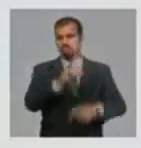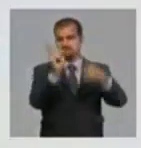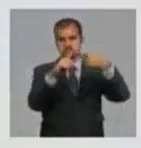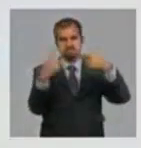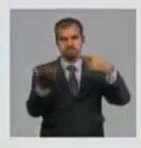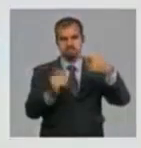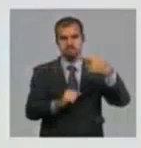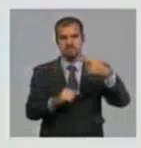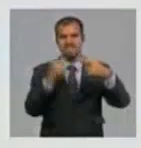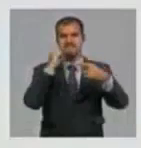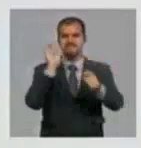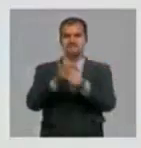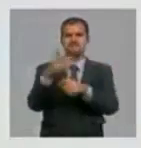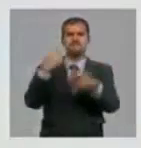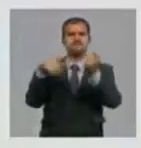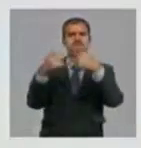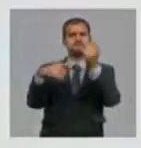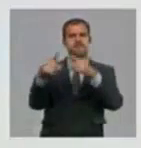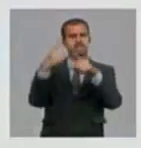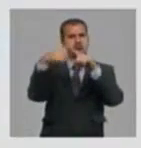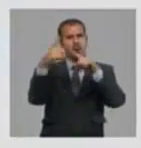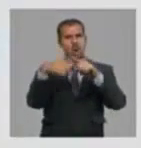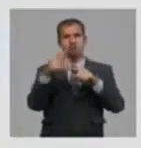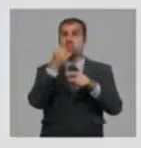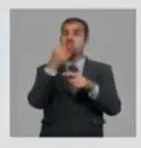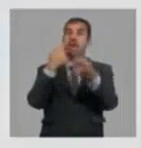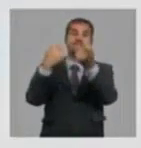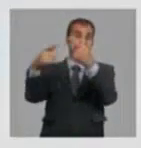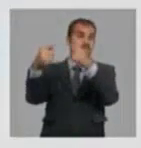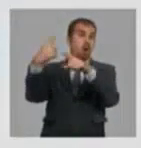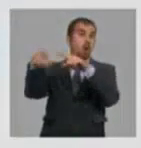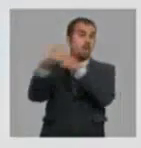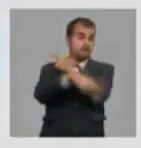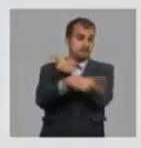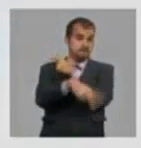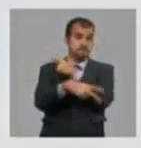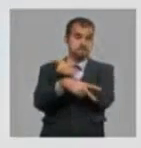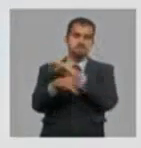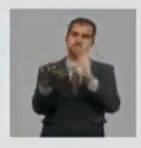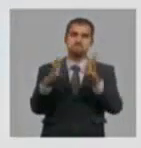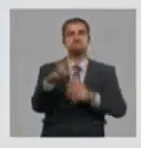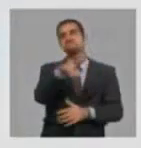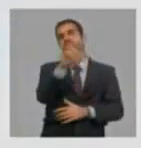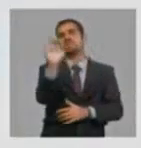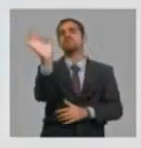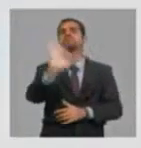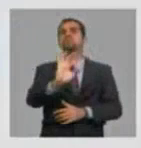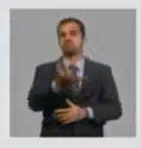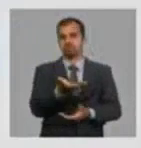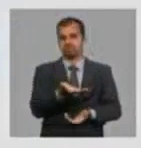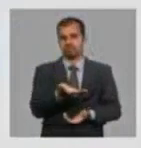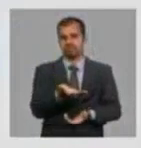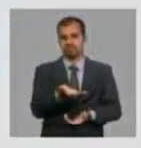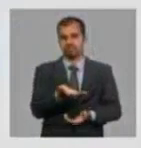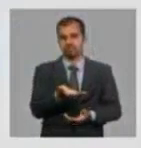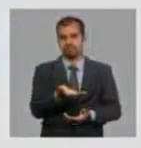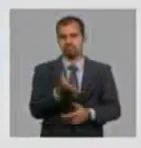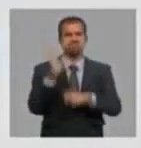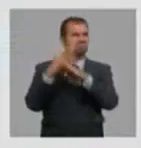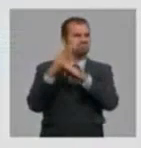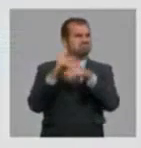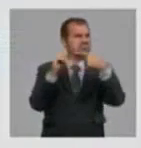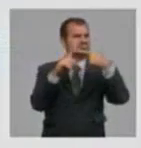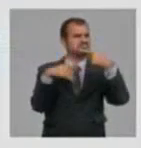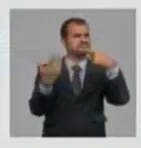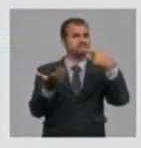exportaciones de bienes y servicios, por el alto valor de agregado, tienen que tener un 20% de la facturación. ¿Qué quiere decir esto? Que